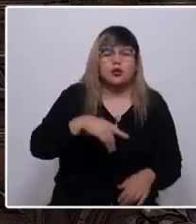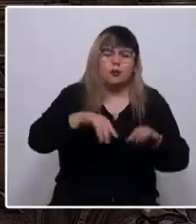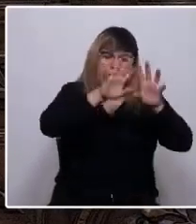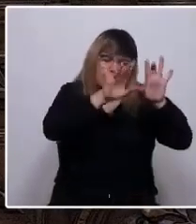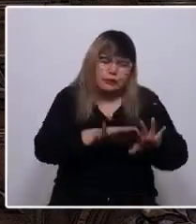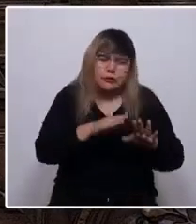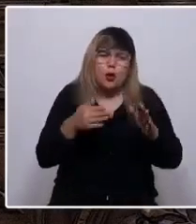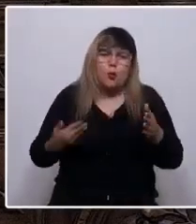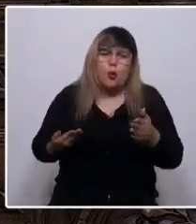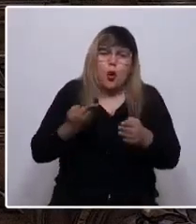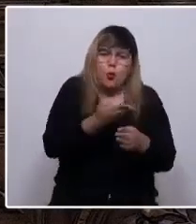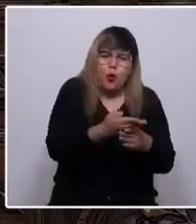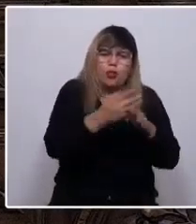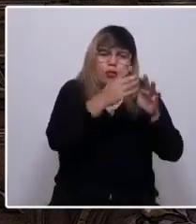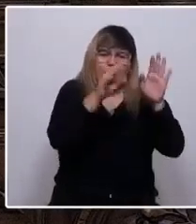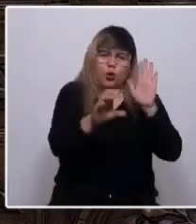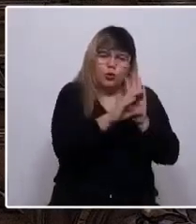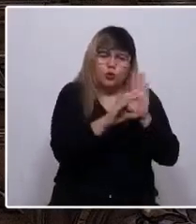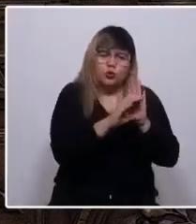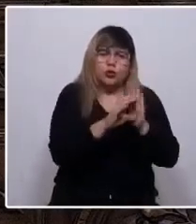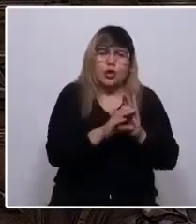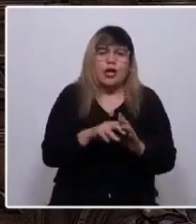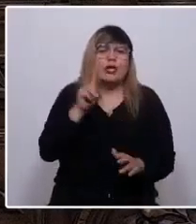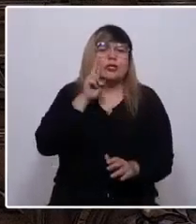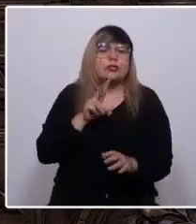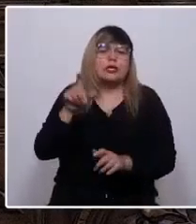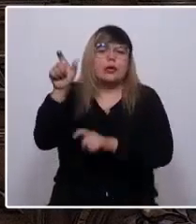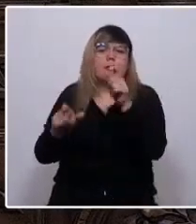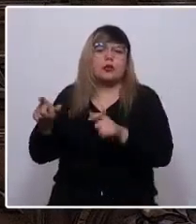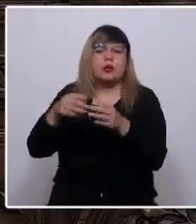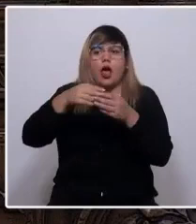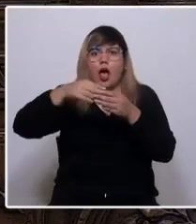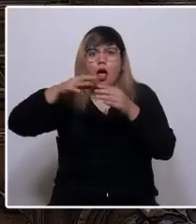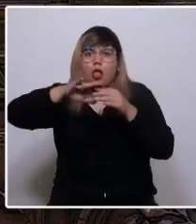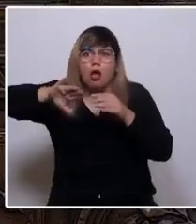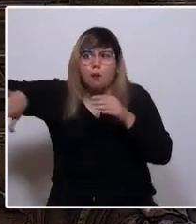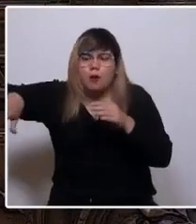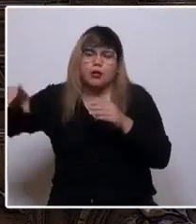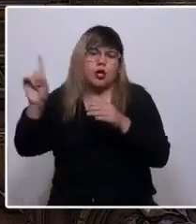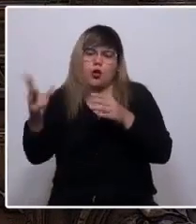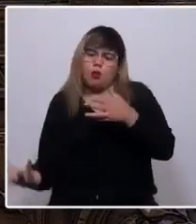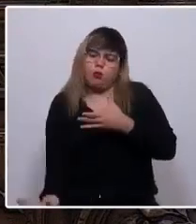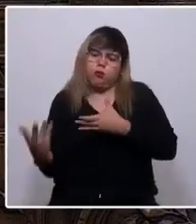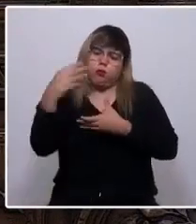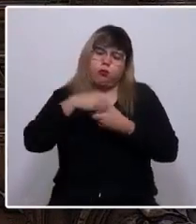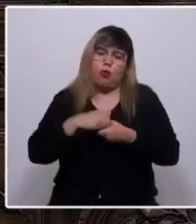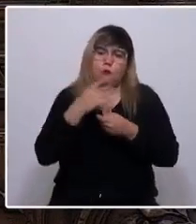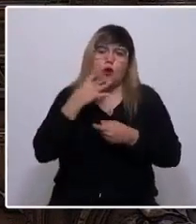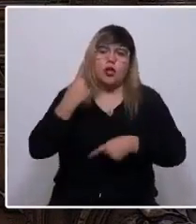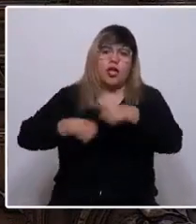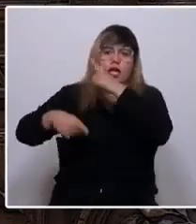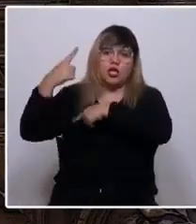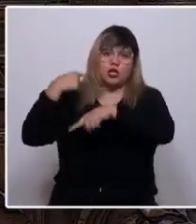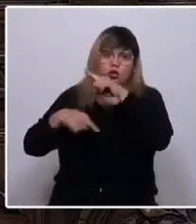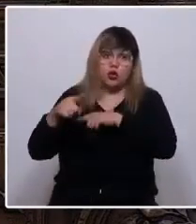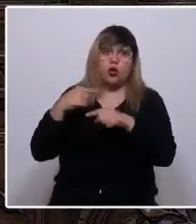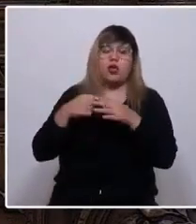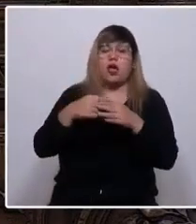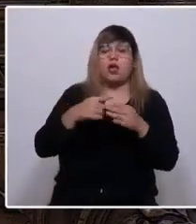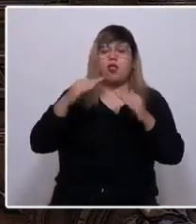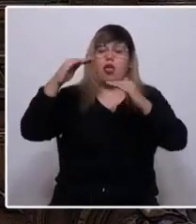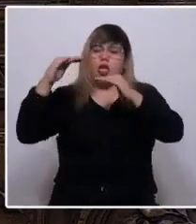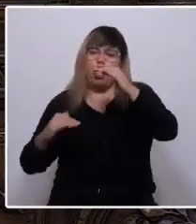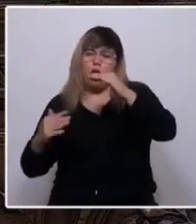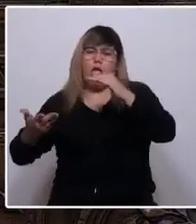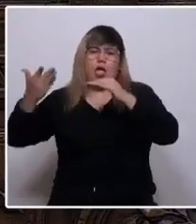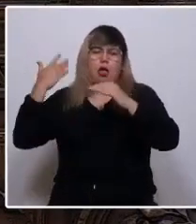propuesta de texto constitucional, sin que nadie se quede afuera. Porque esta oportunidad histórica que tenemos de dejar atrás desigualdades